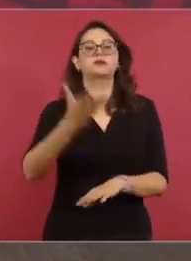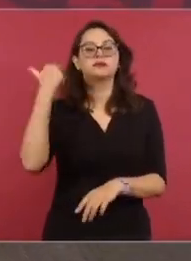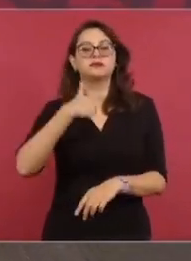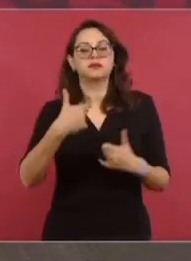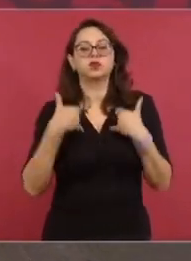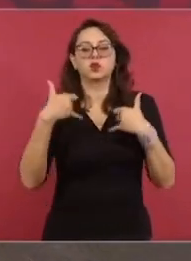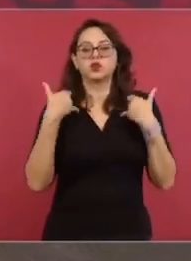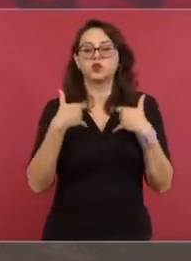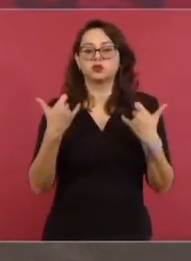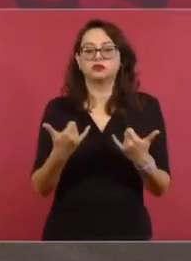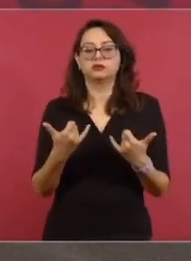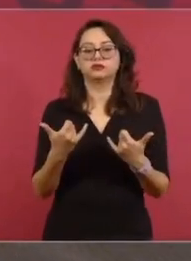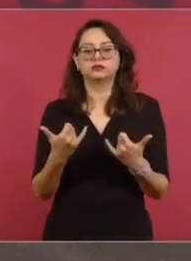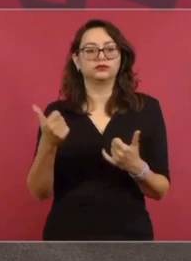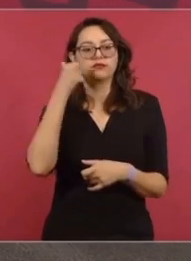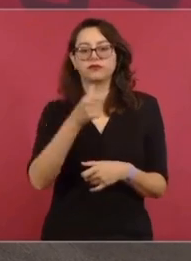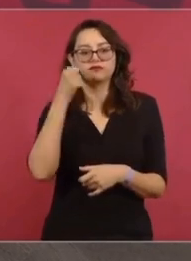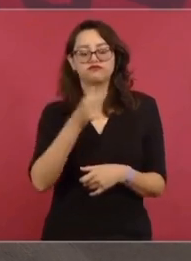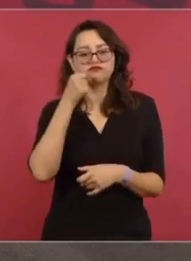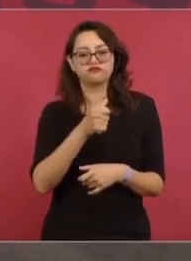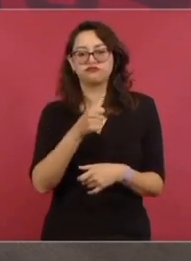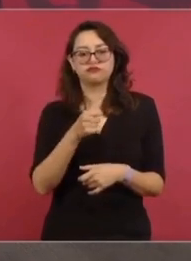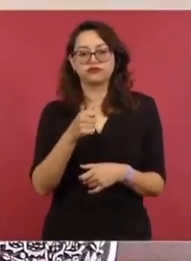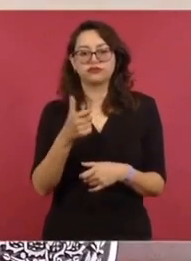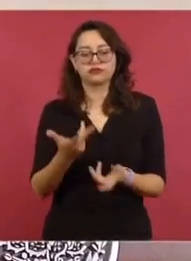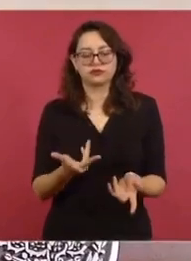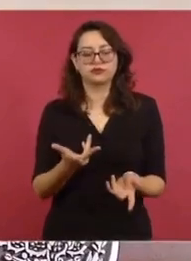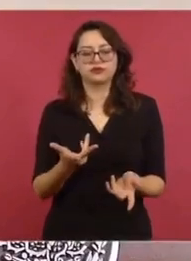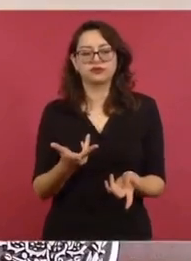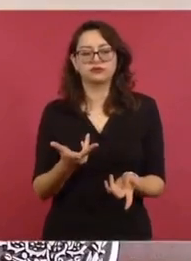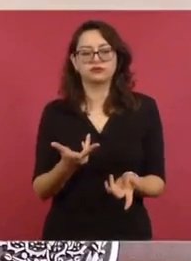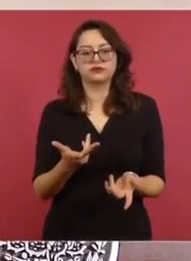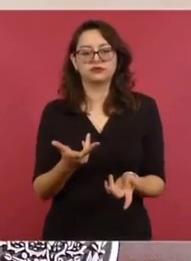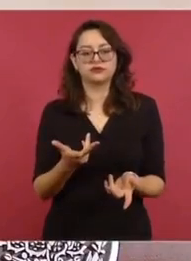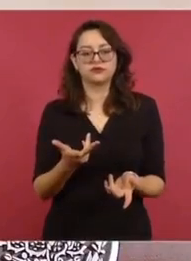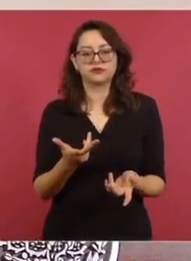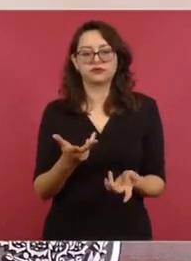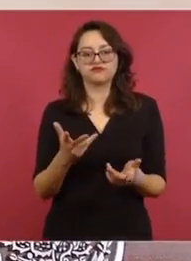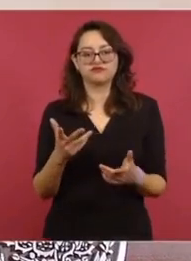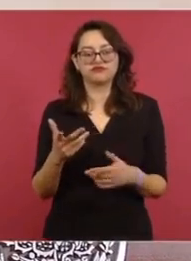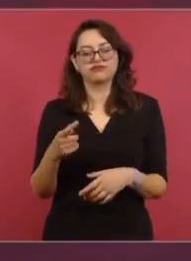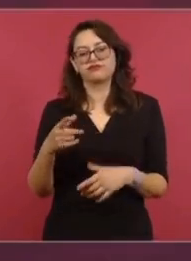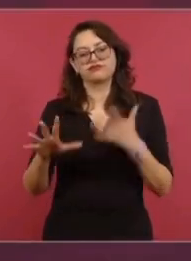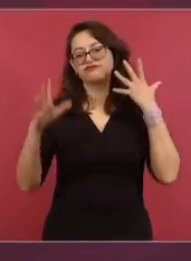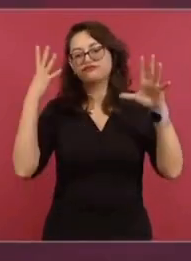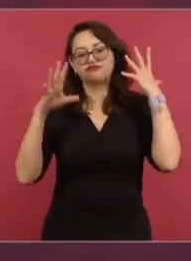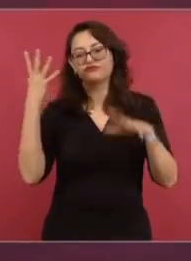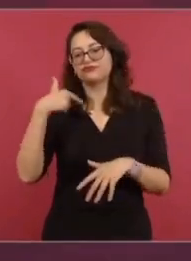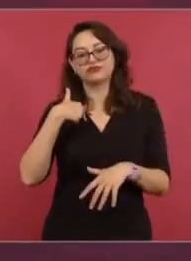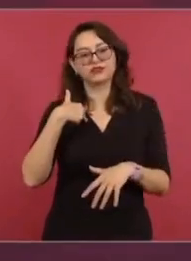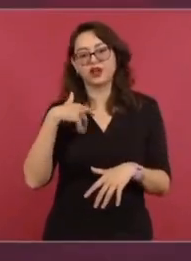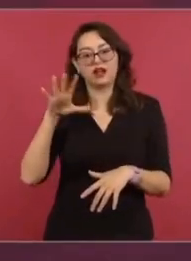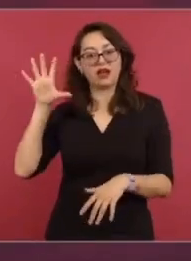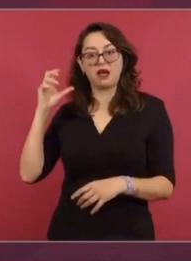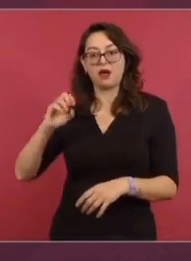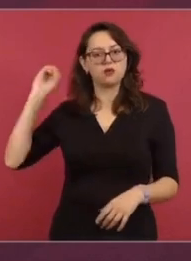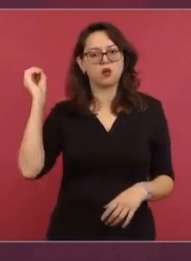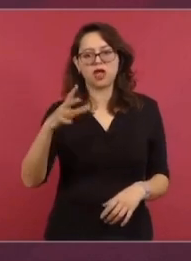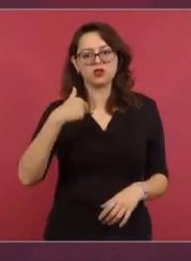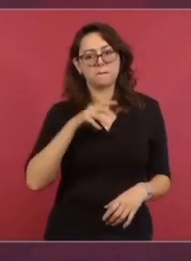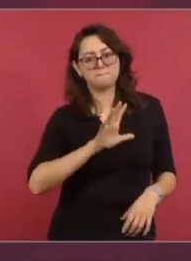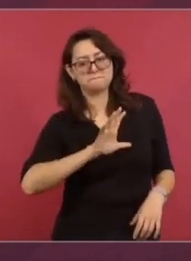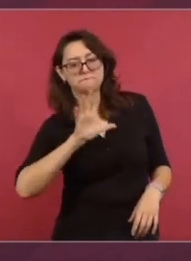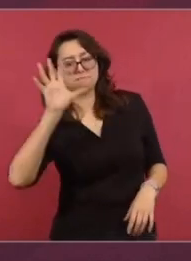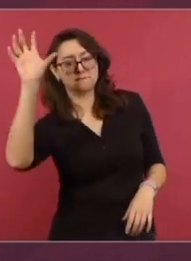era yo centerfield y salió una línea en mi pueblo y me tiré y agarré la bola, una